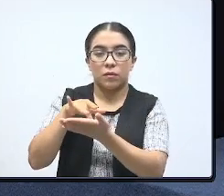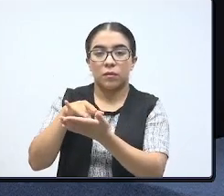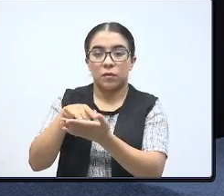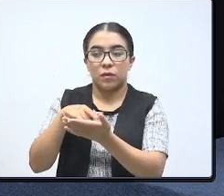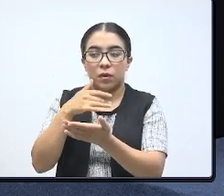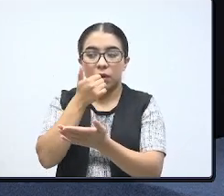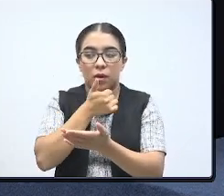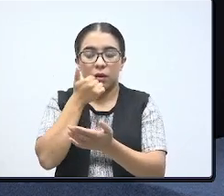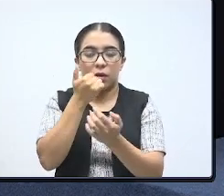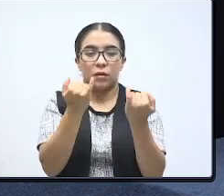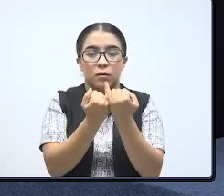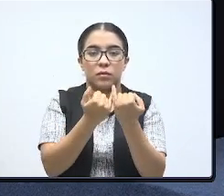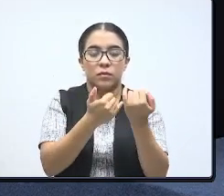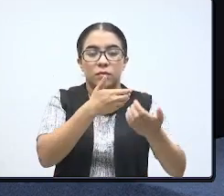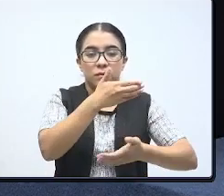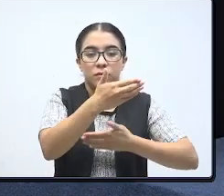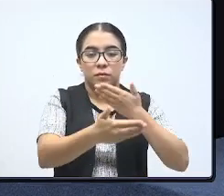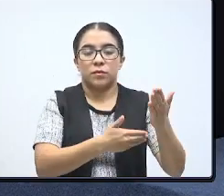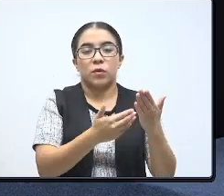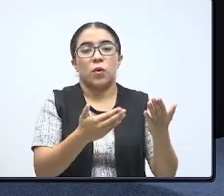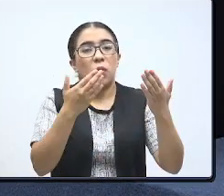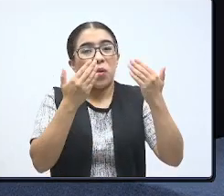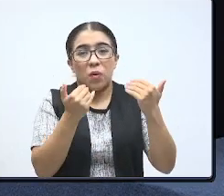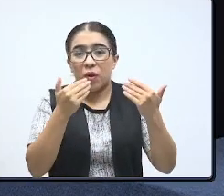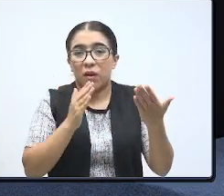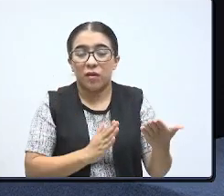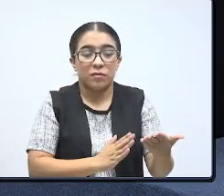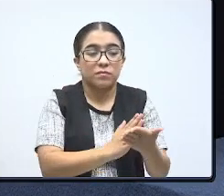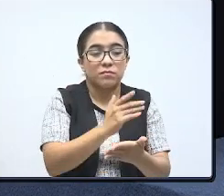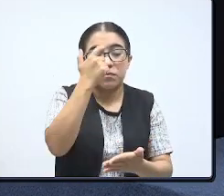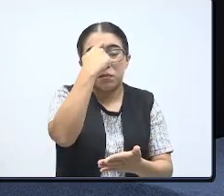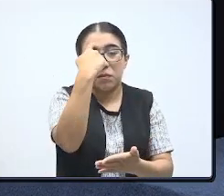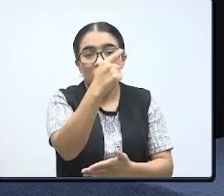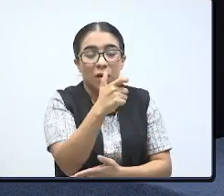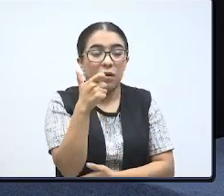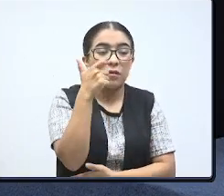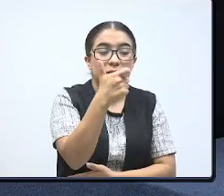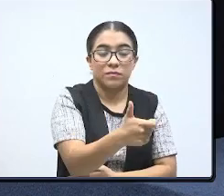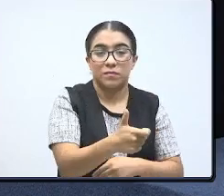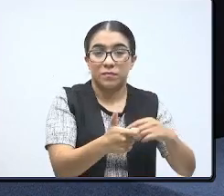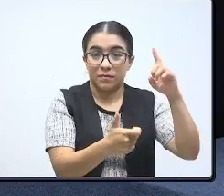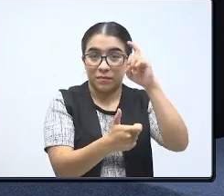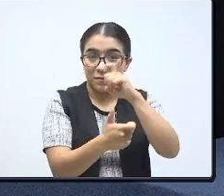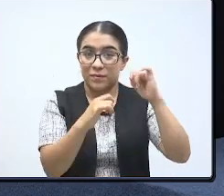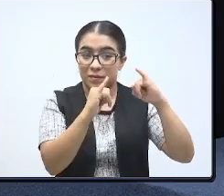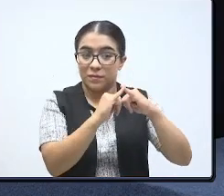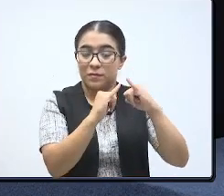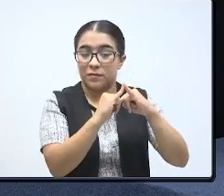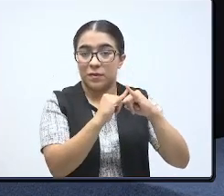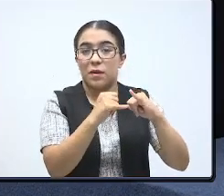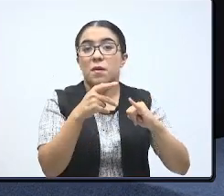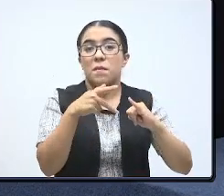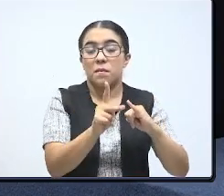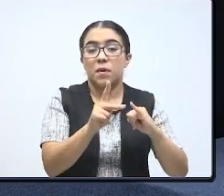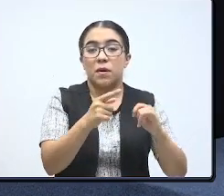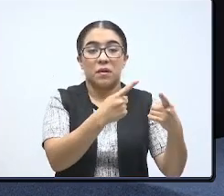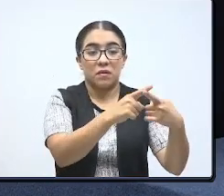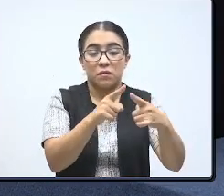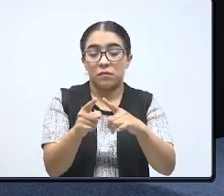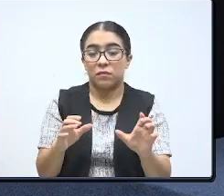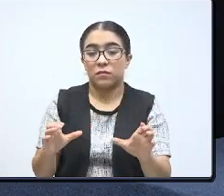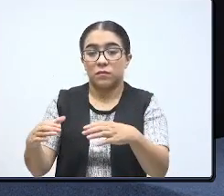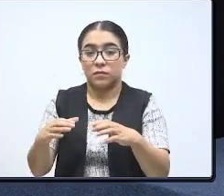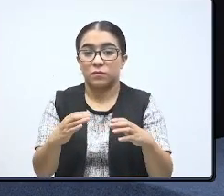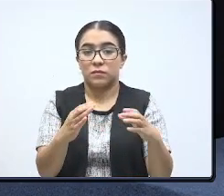situación de pobreza o que no tienen medios económicos para pagar determinada institución. Sin embargo, en diversas ocasiones,